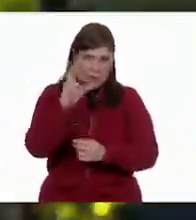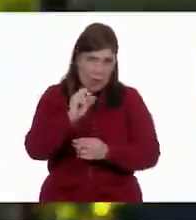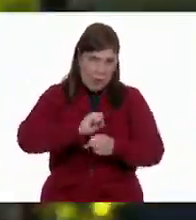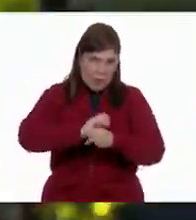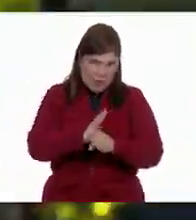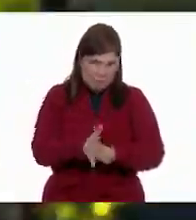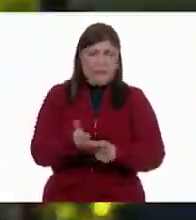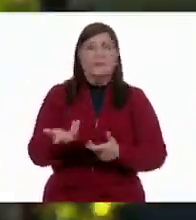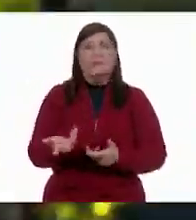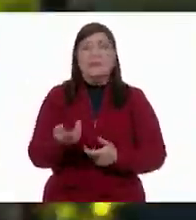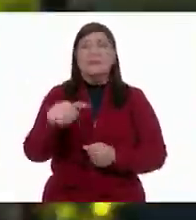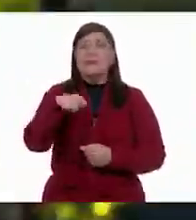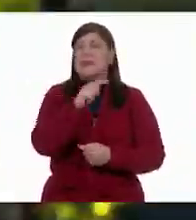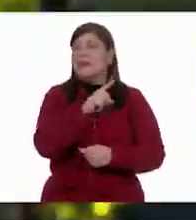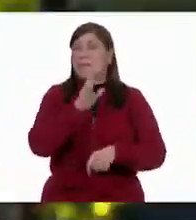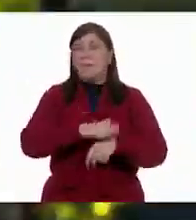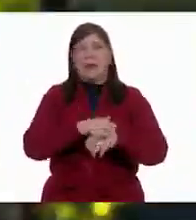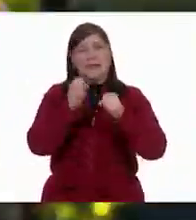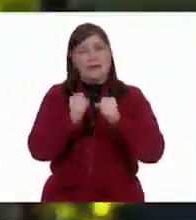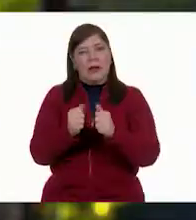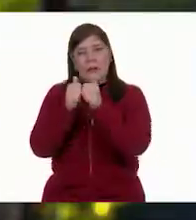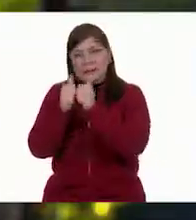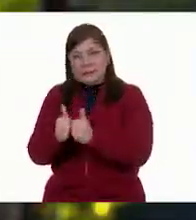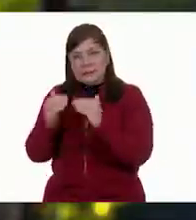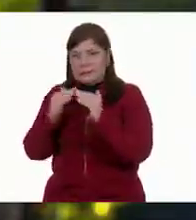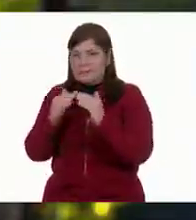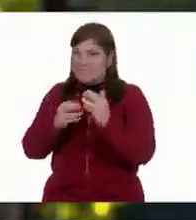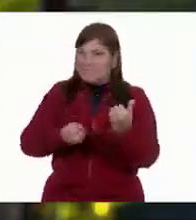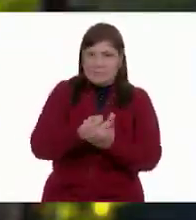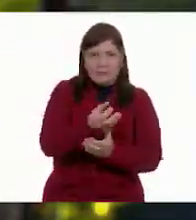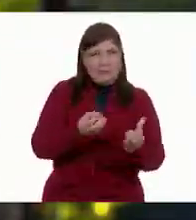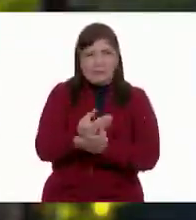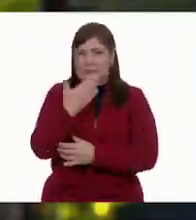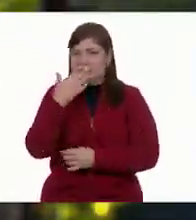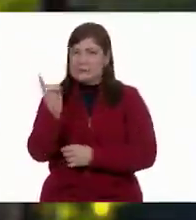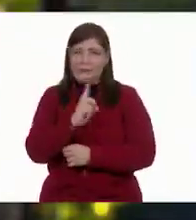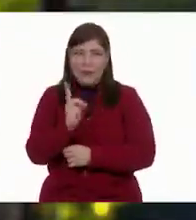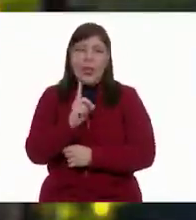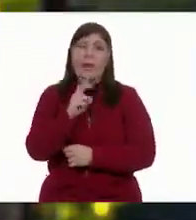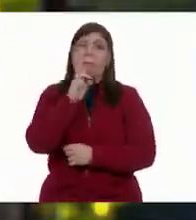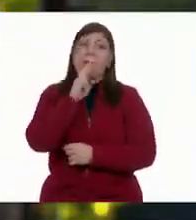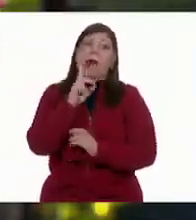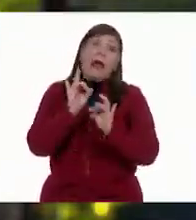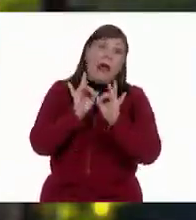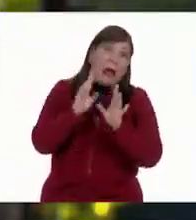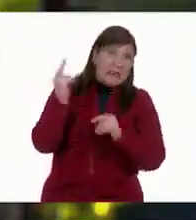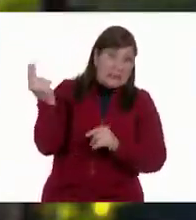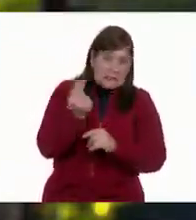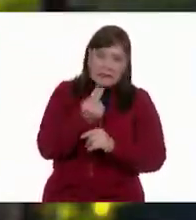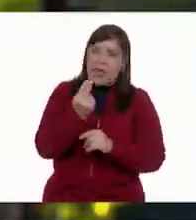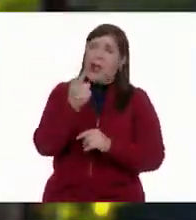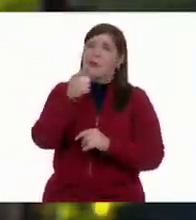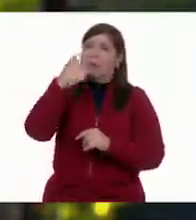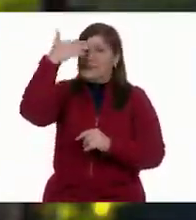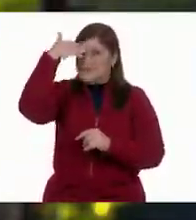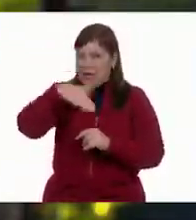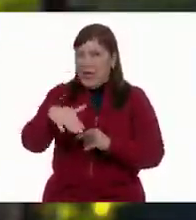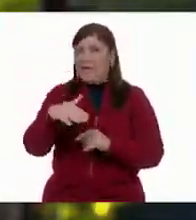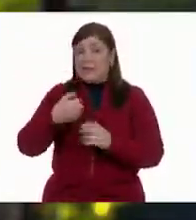Trata de no salir de casa a menos que sea muy necesario. Y si lo haces,